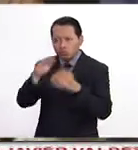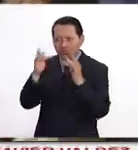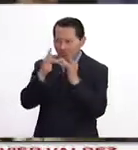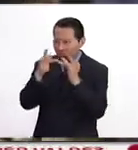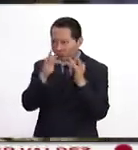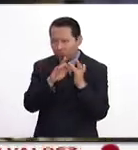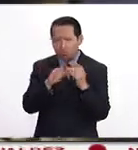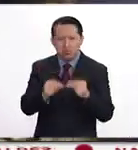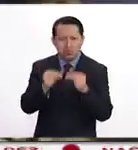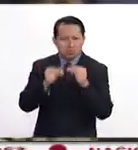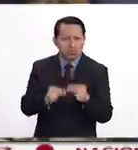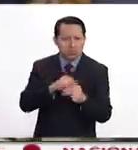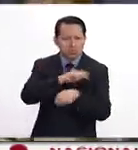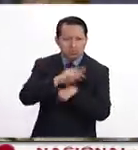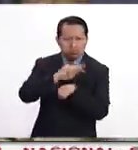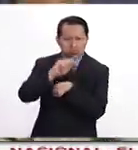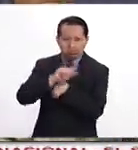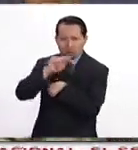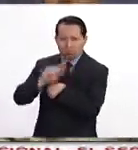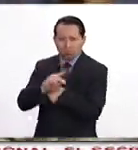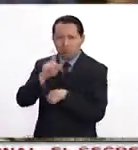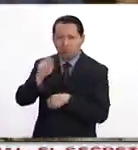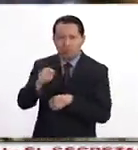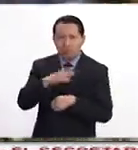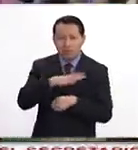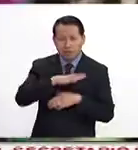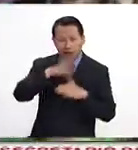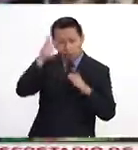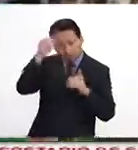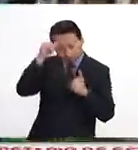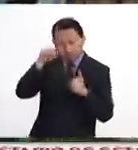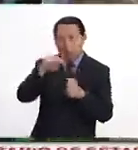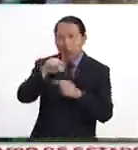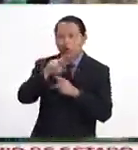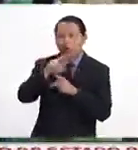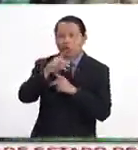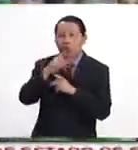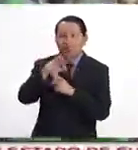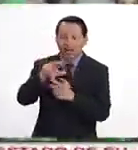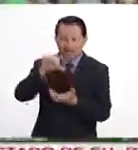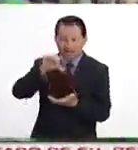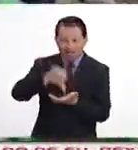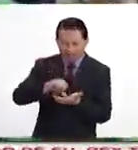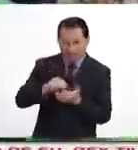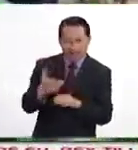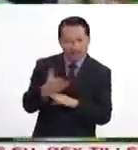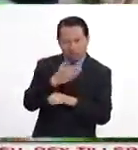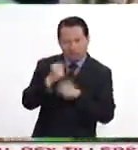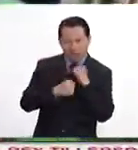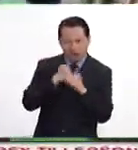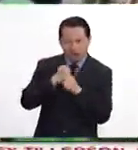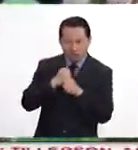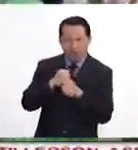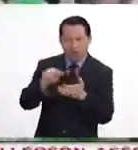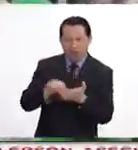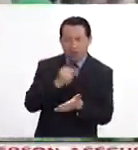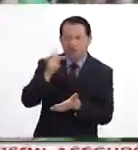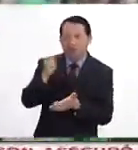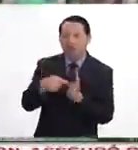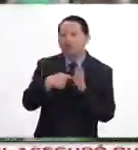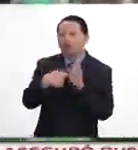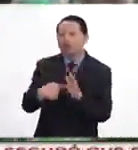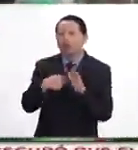países. El principal elemento es el acuerdo nuclear irán y que se firmó este hace un par de años y evidentemente muestra